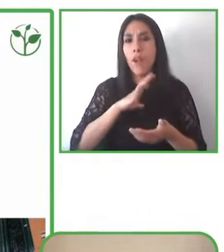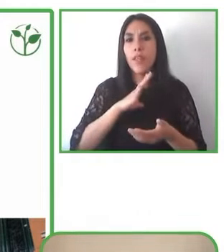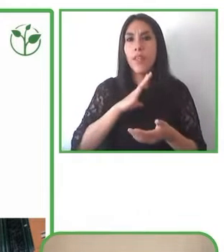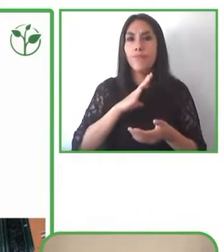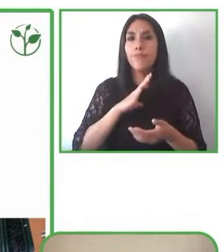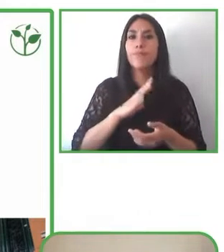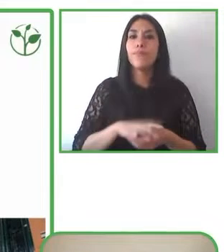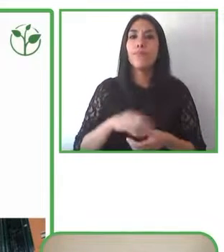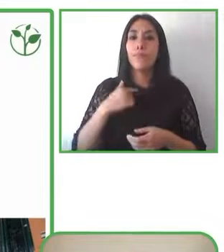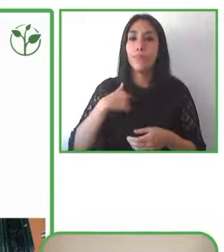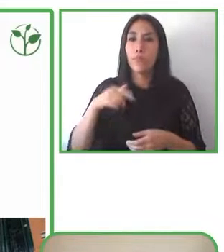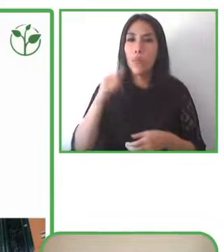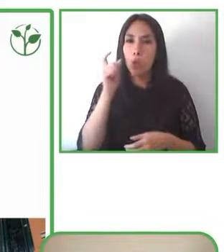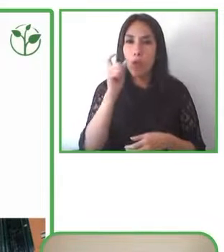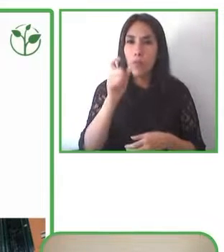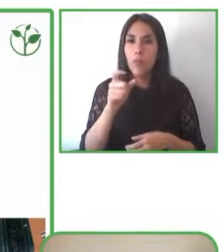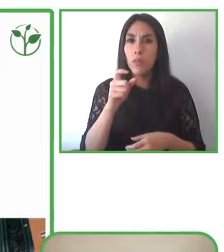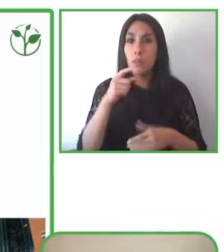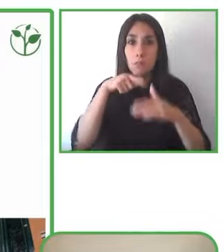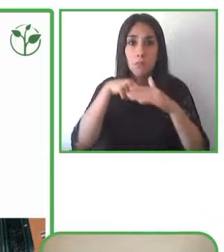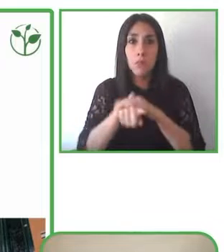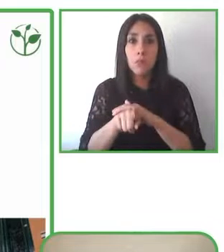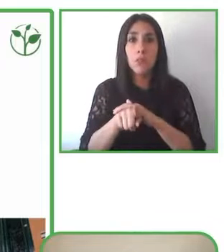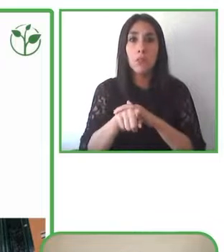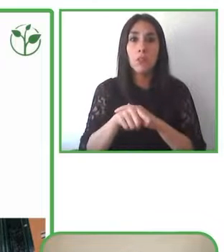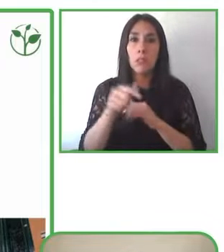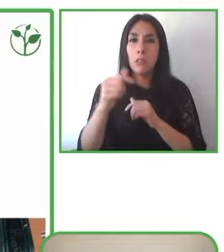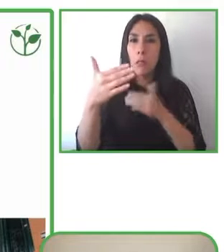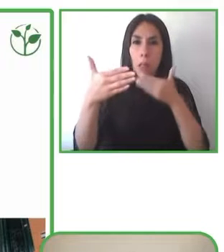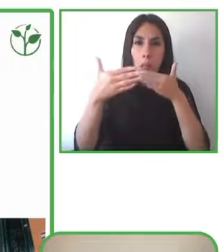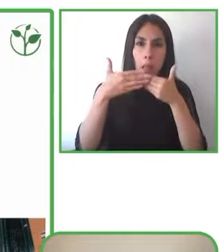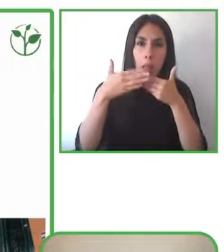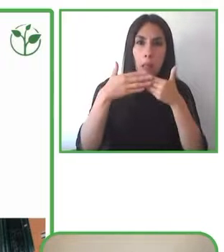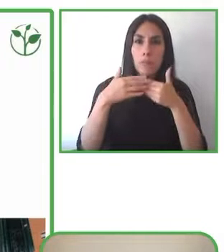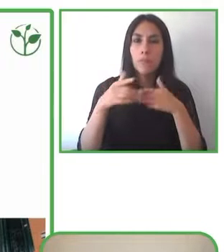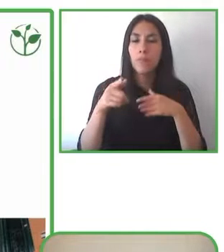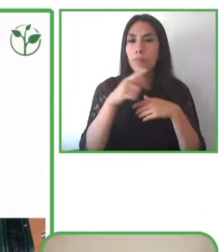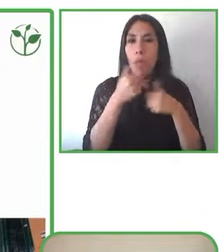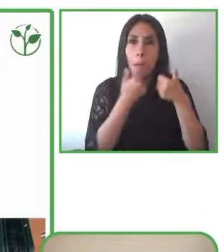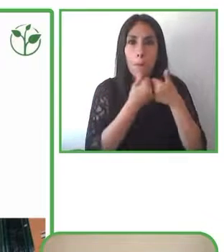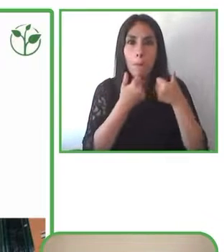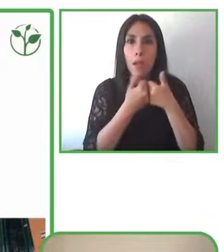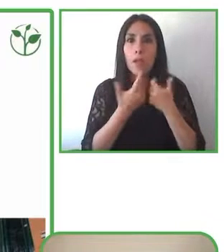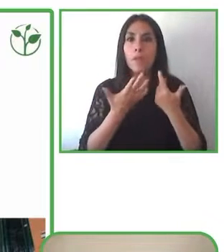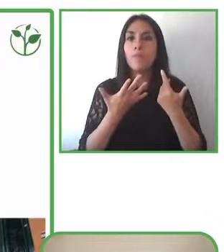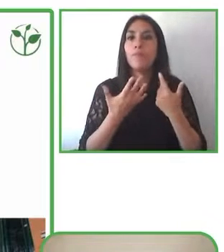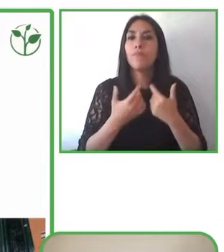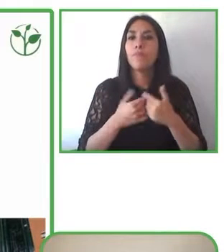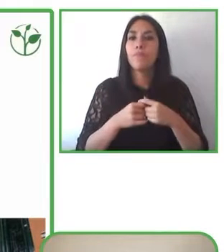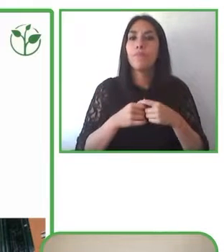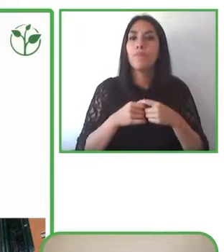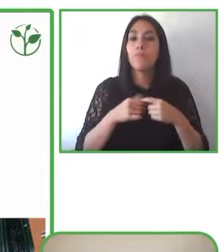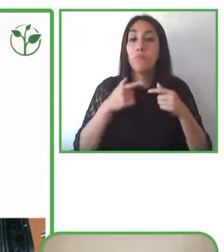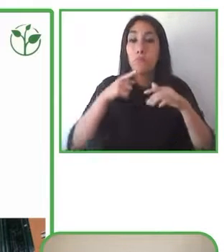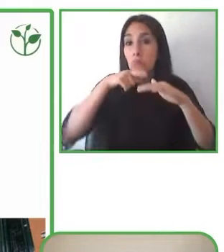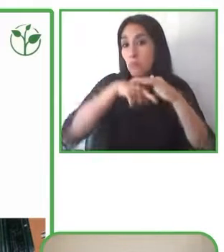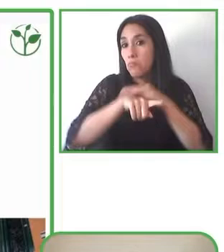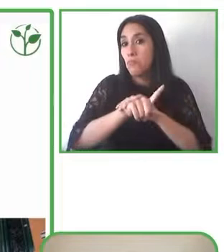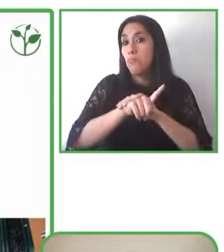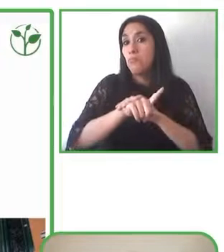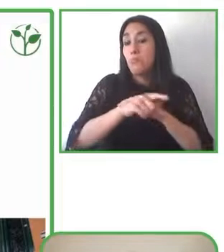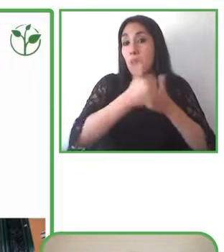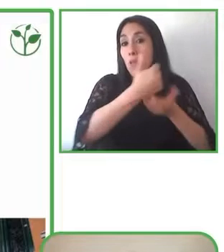profesionales que los profesionales entendieran la accesibilidad como algo que nos ayuda a todos con algo que es un